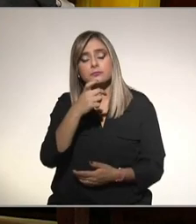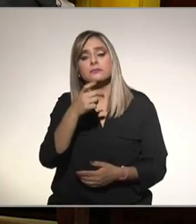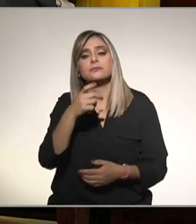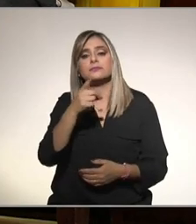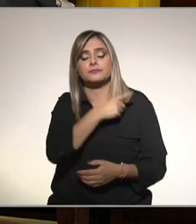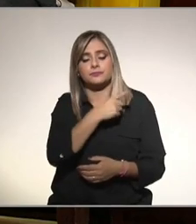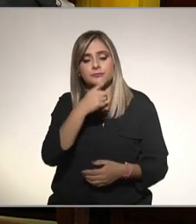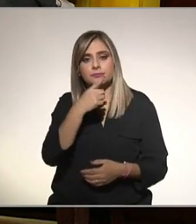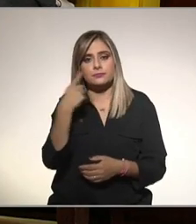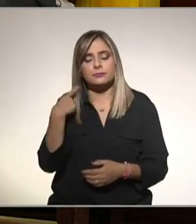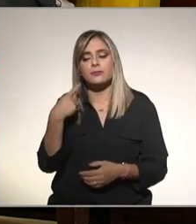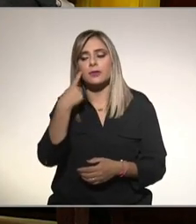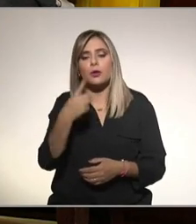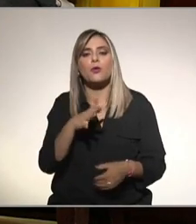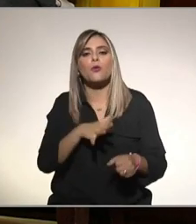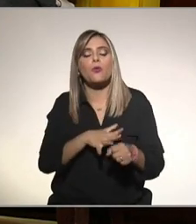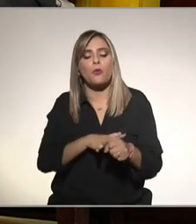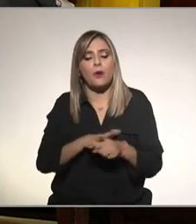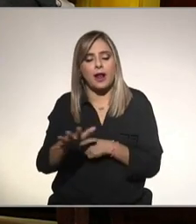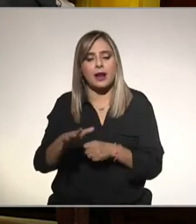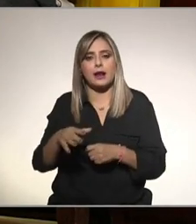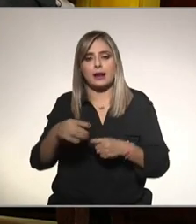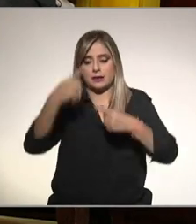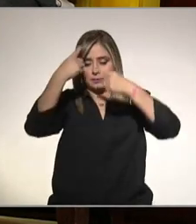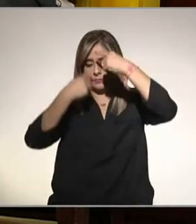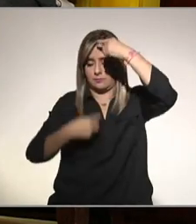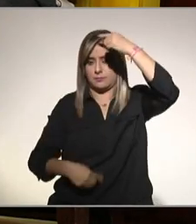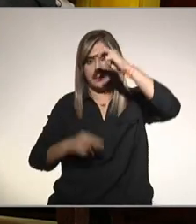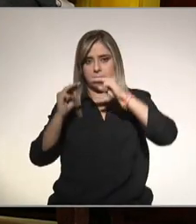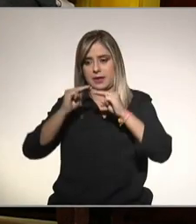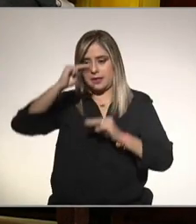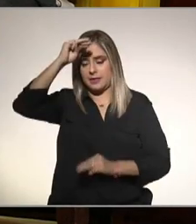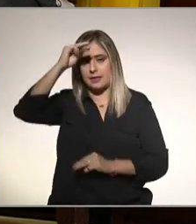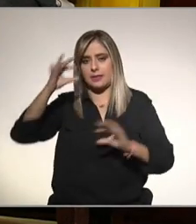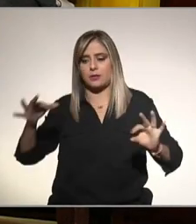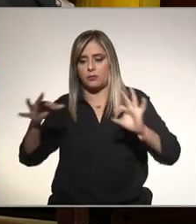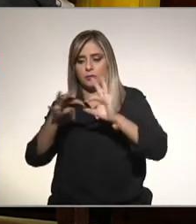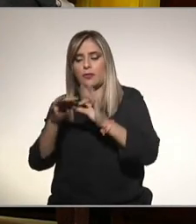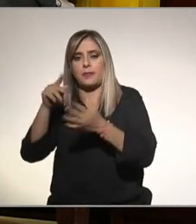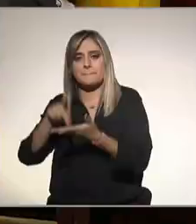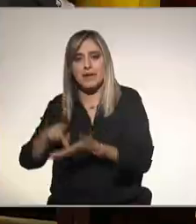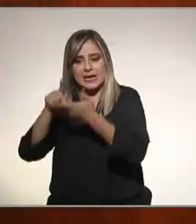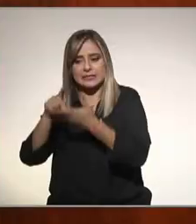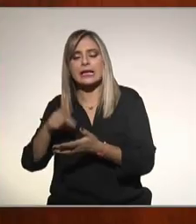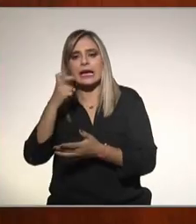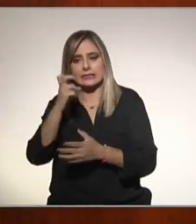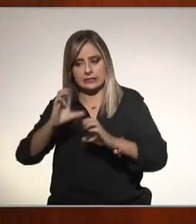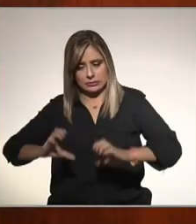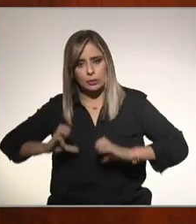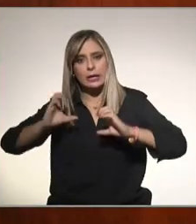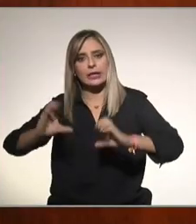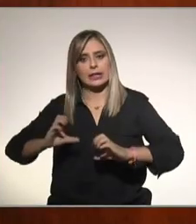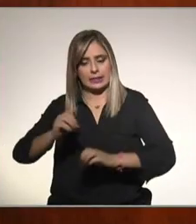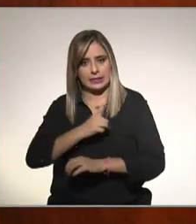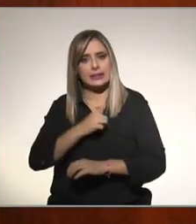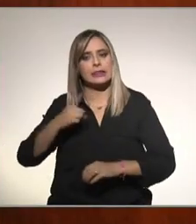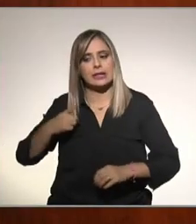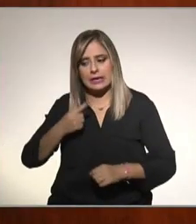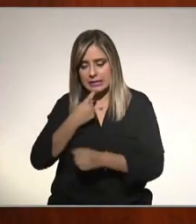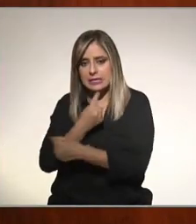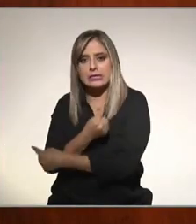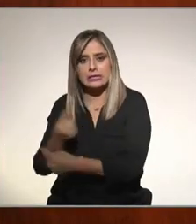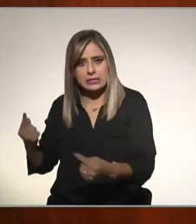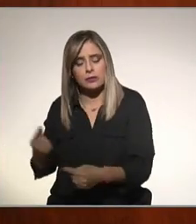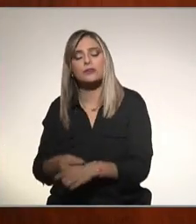talla para nuestra talla es nuestro peso eso podría ser en forma general adecuarnos a hacer